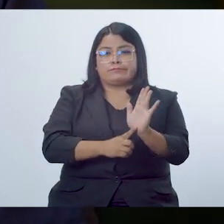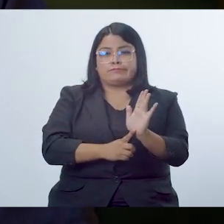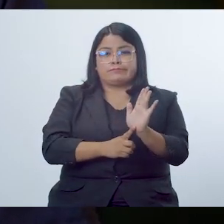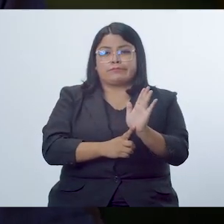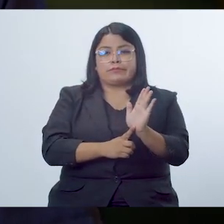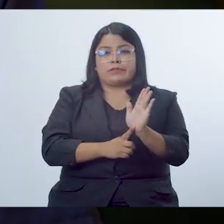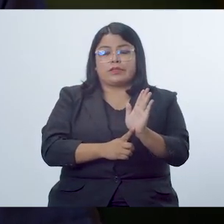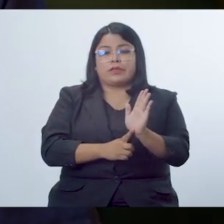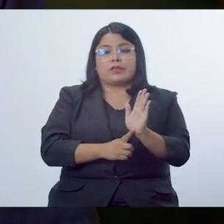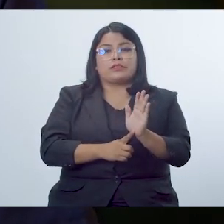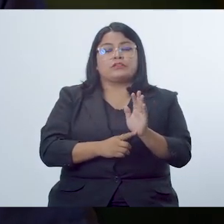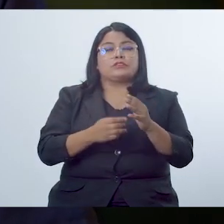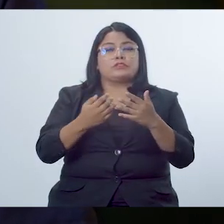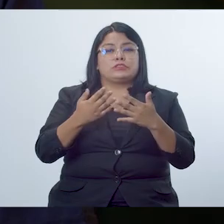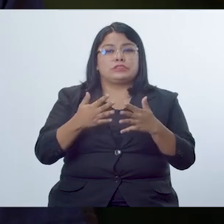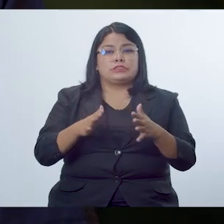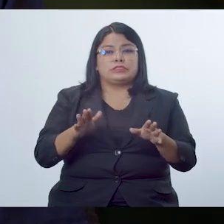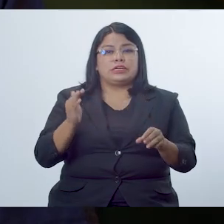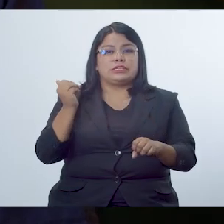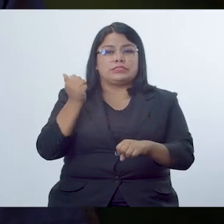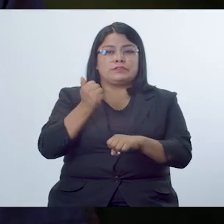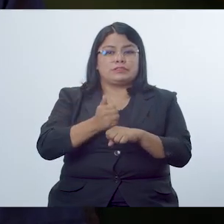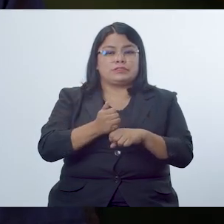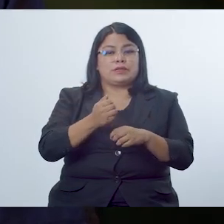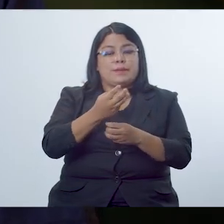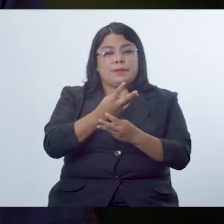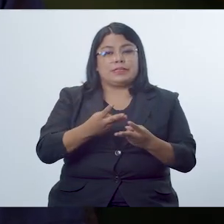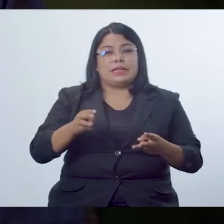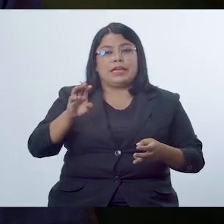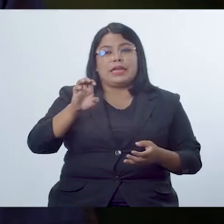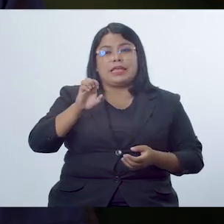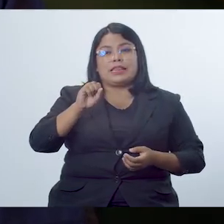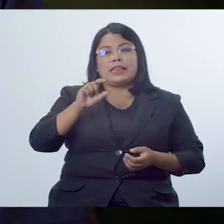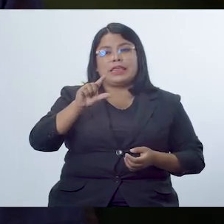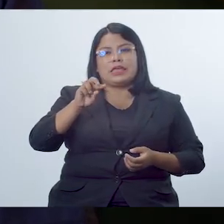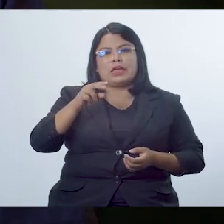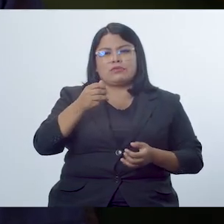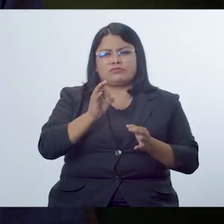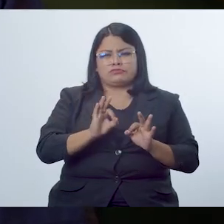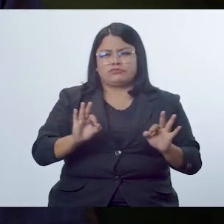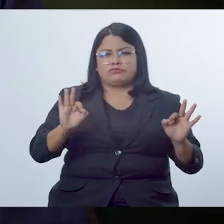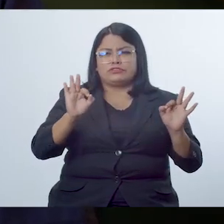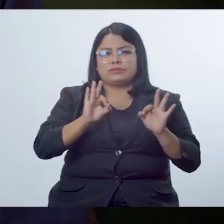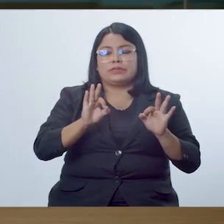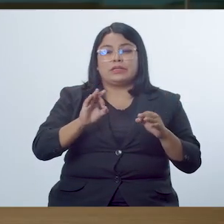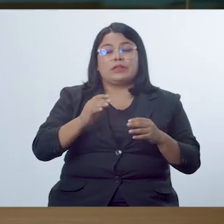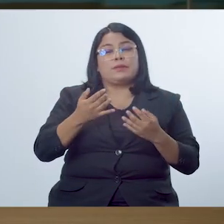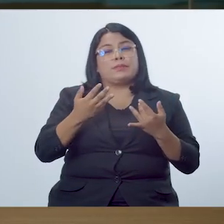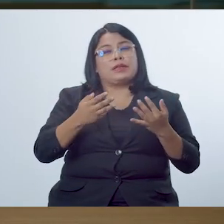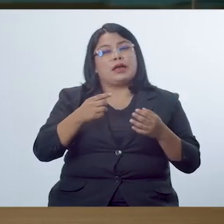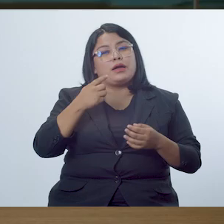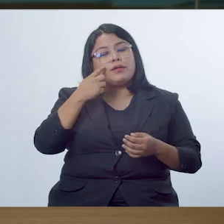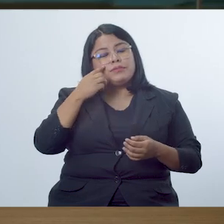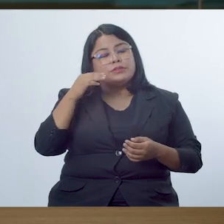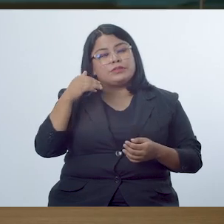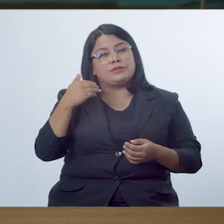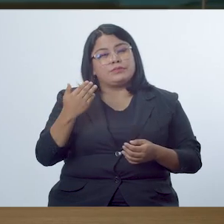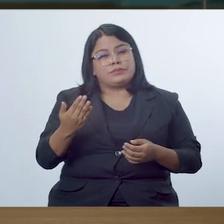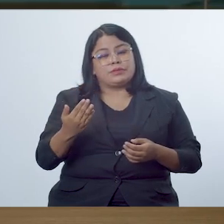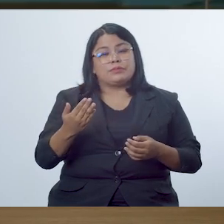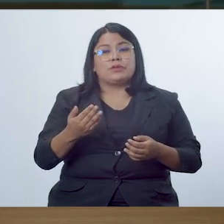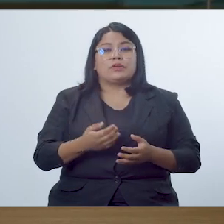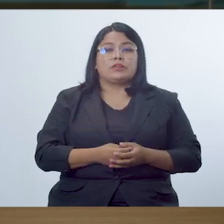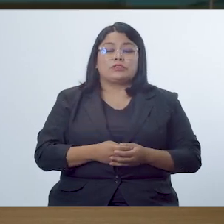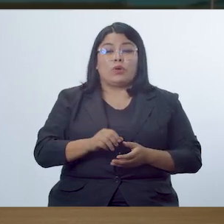de presentarlo a través de la concreción en el material es lengua excelente así que los esperamos en la próxima